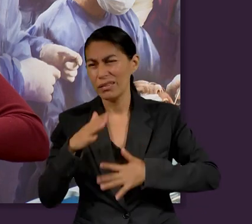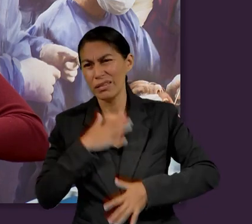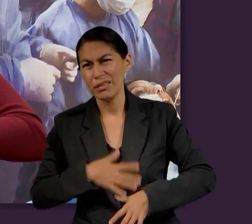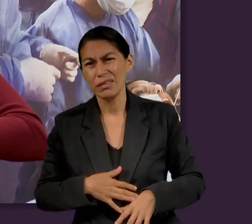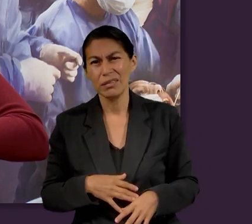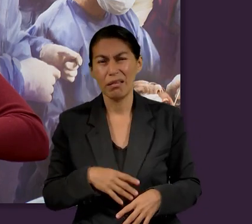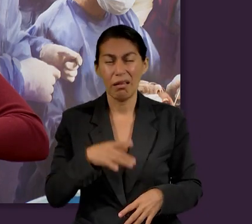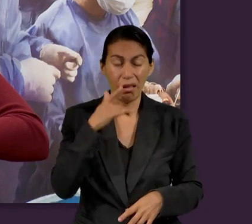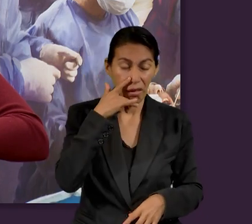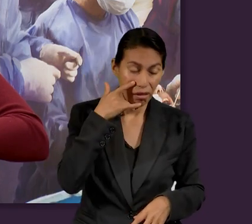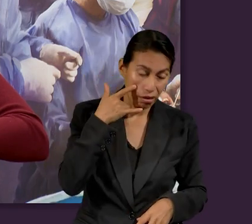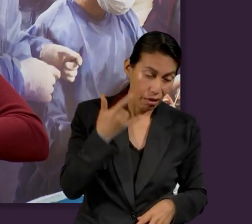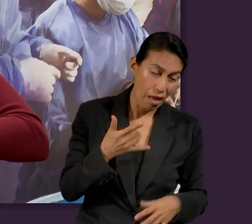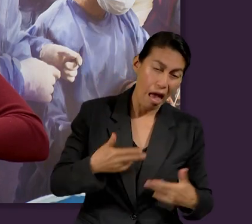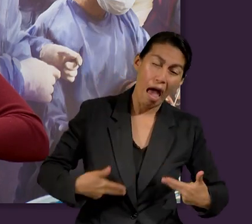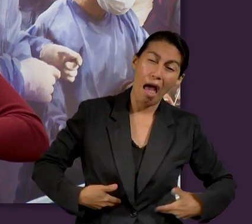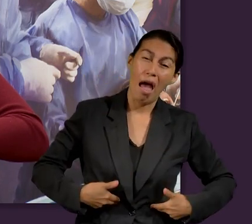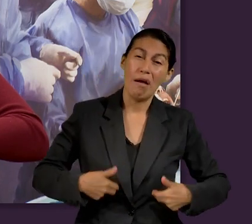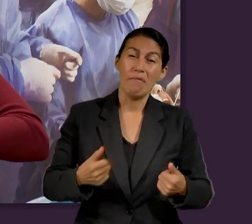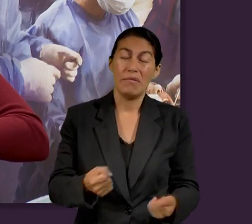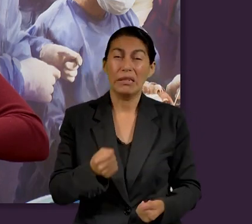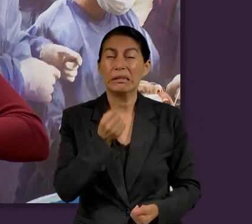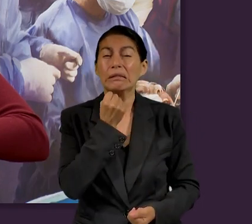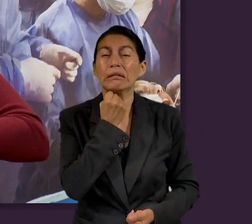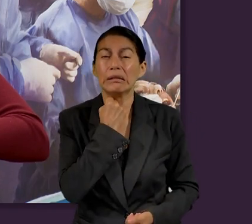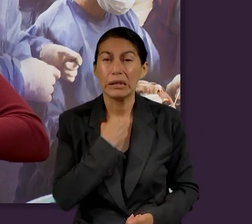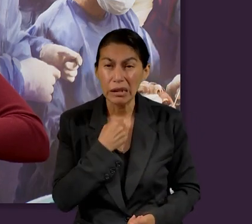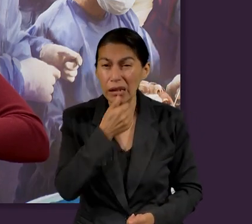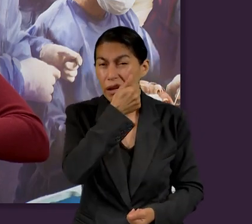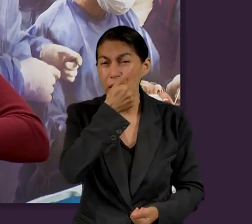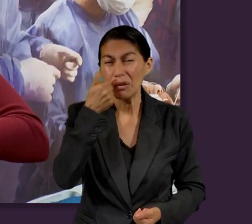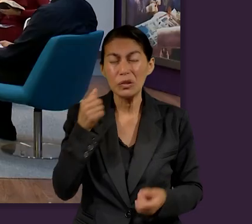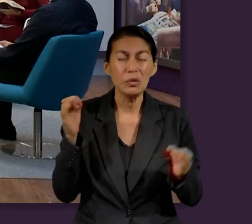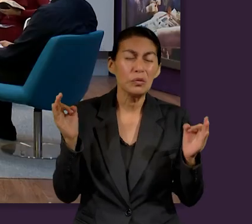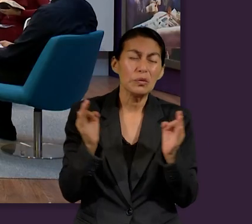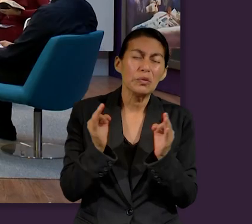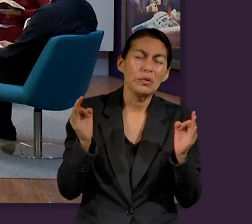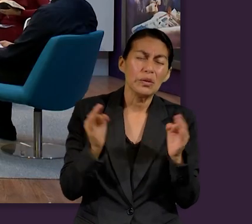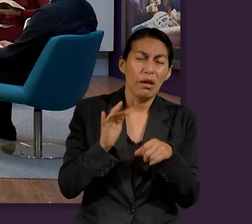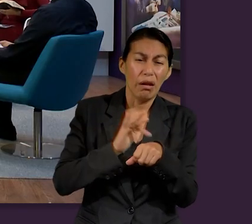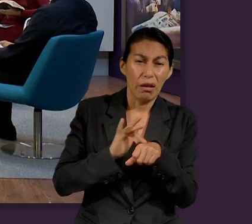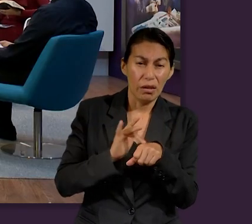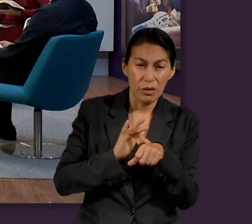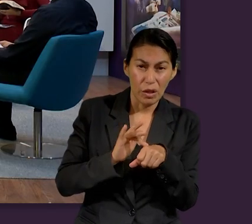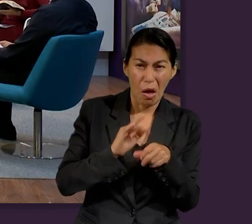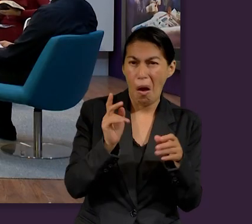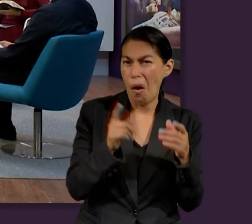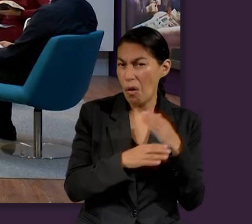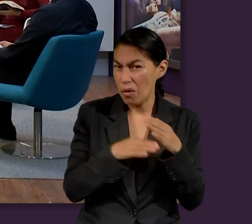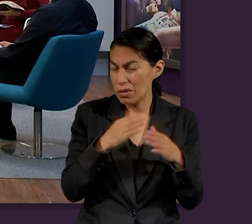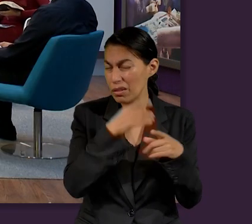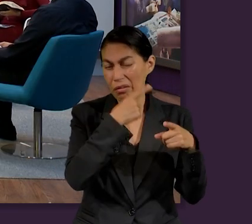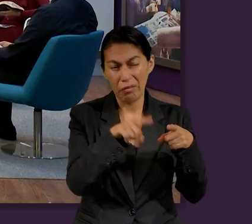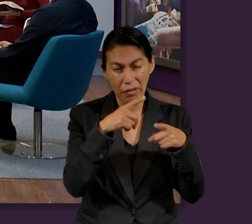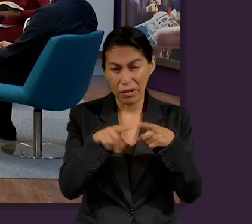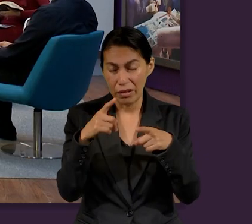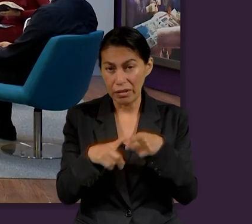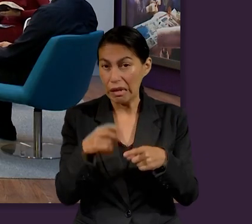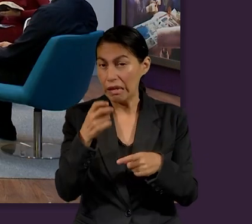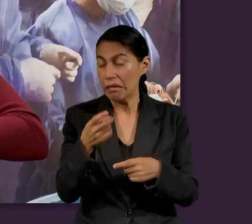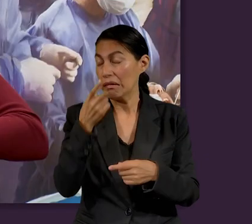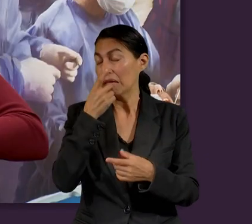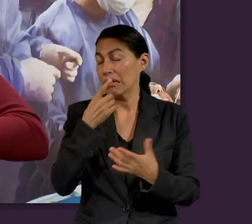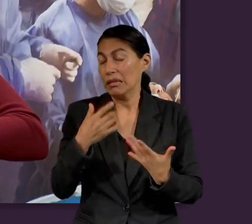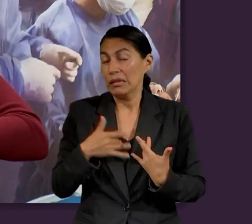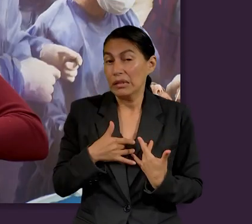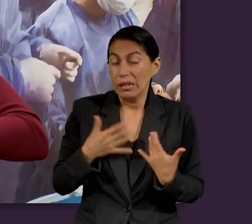muchos desvelos, en hambre y sed, en muchos ayunos, en frío y desnudez. Y además de otras cosas, lo que sobre mí se añade